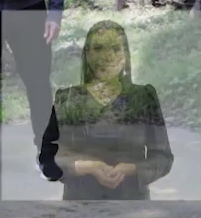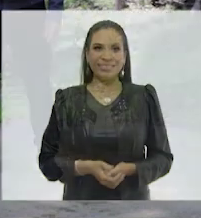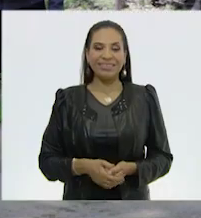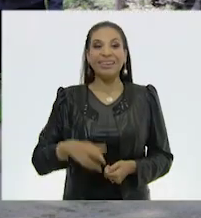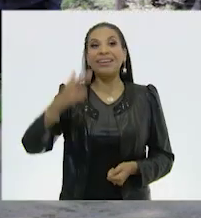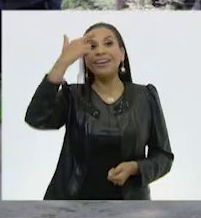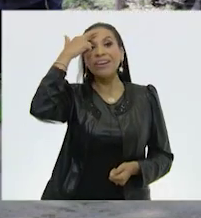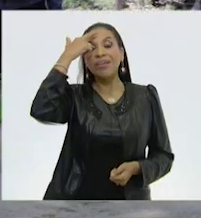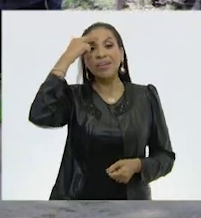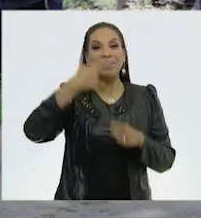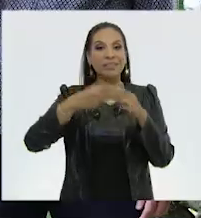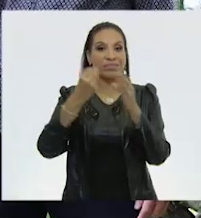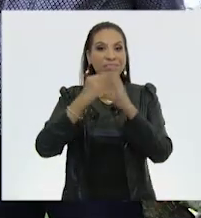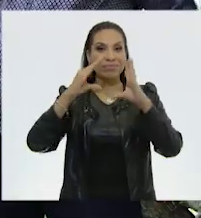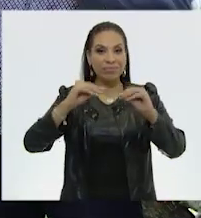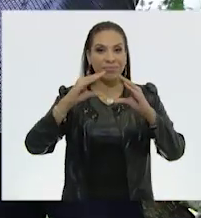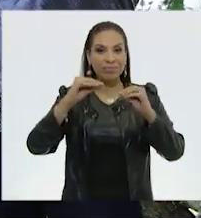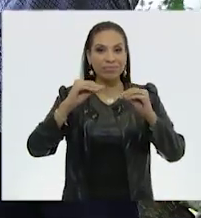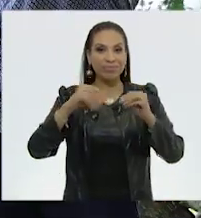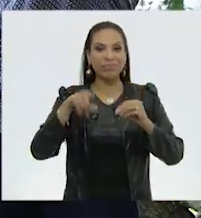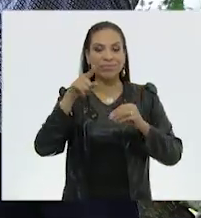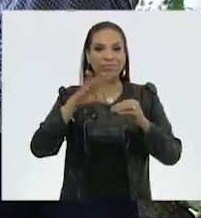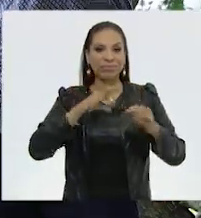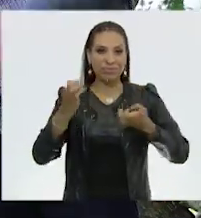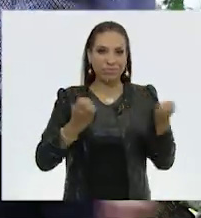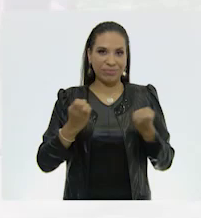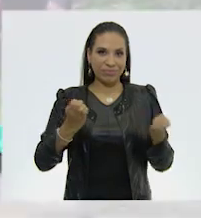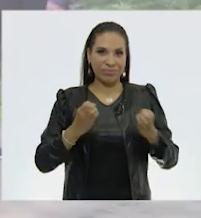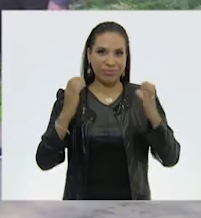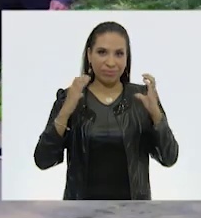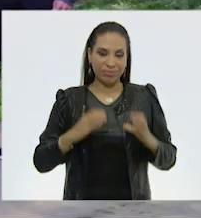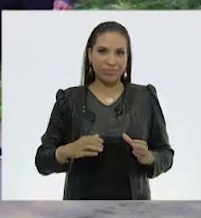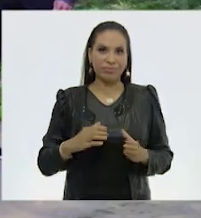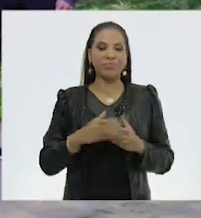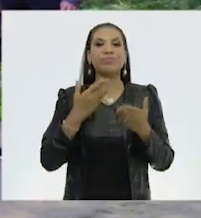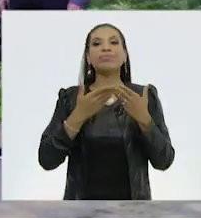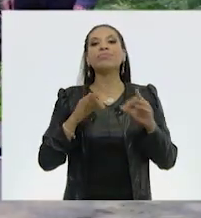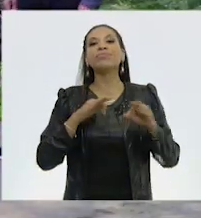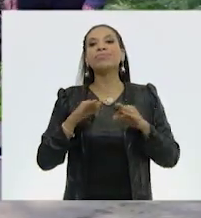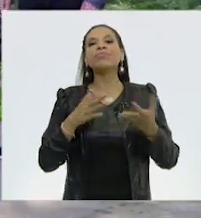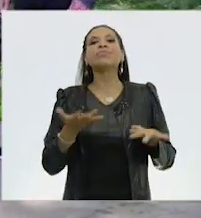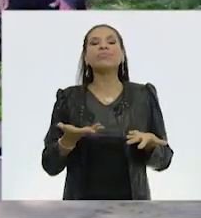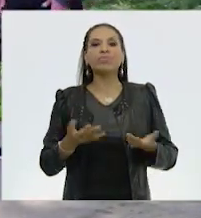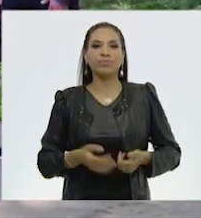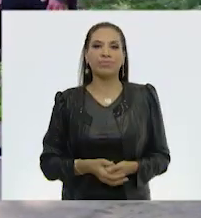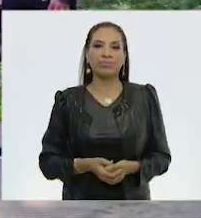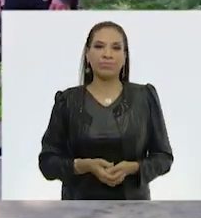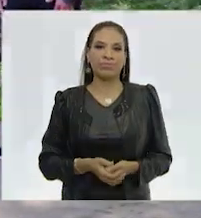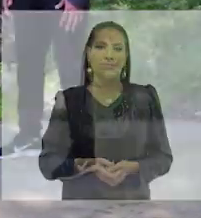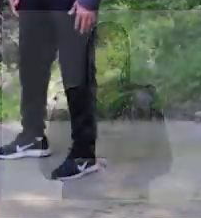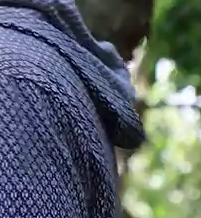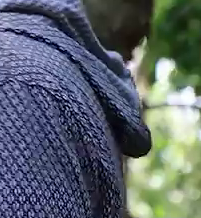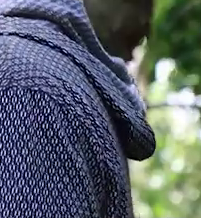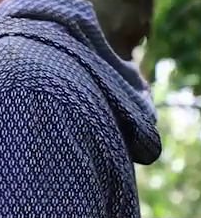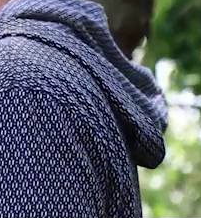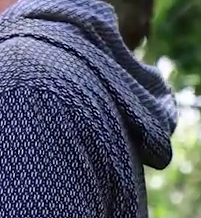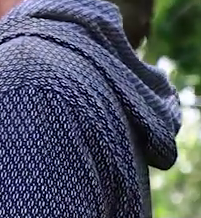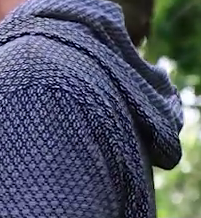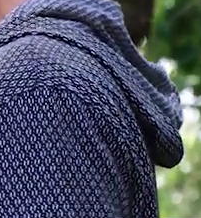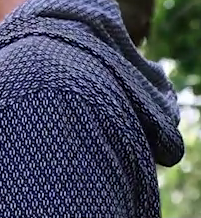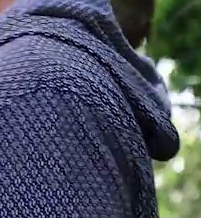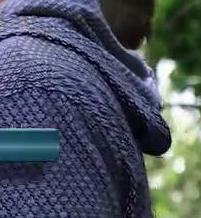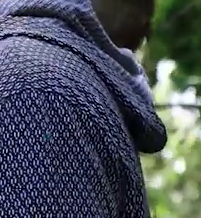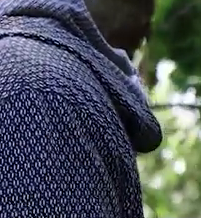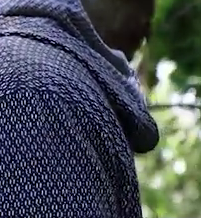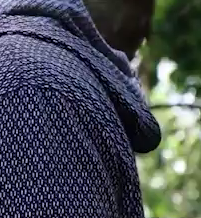Recuerda, entre clase y clase, activa tu cuerpo. Ok, vamos a trabajar pierna. Vamos